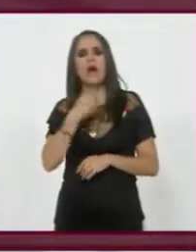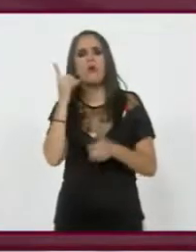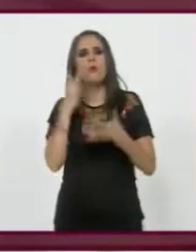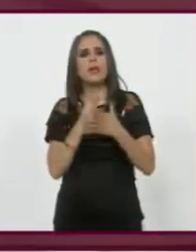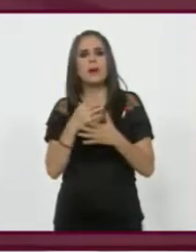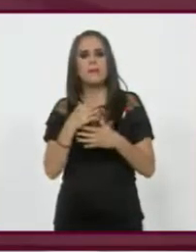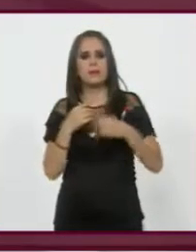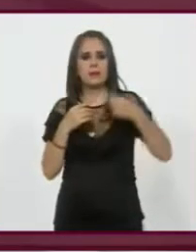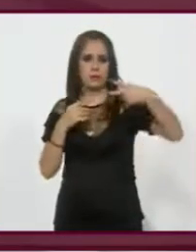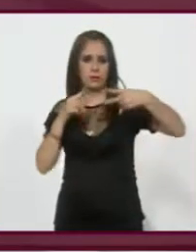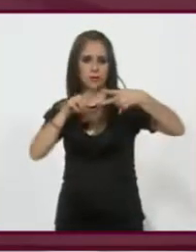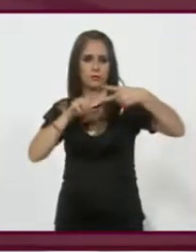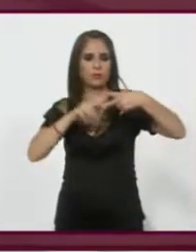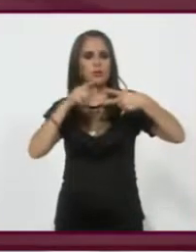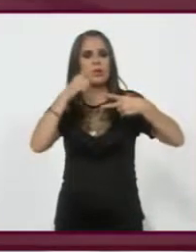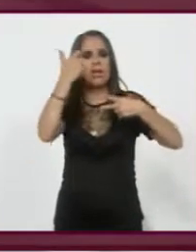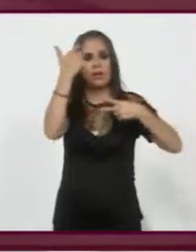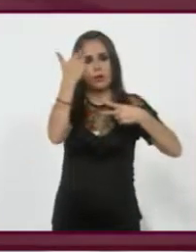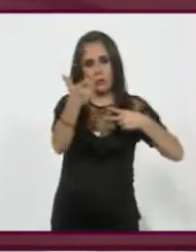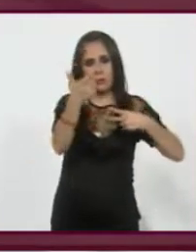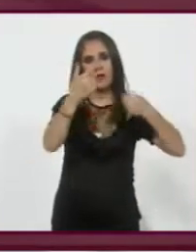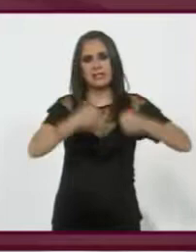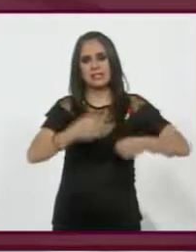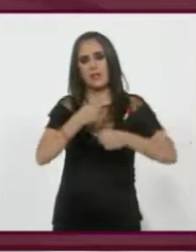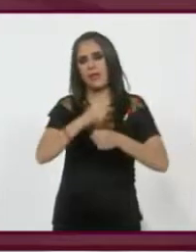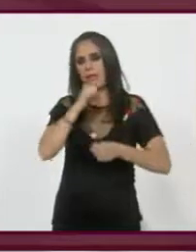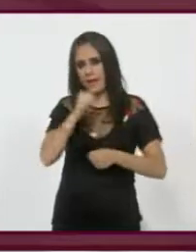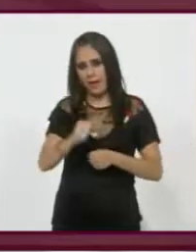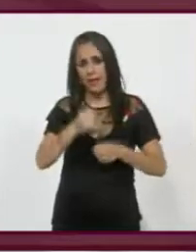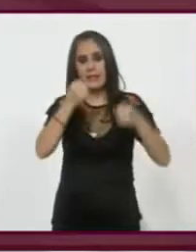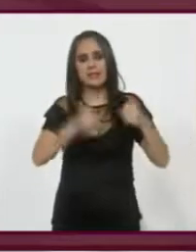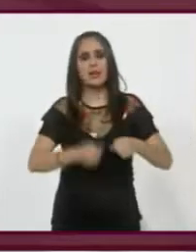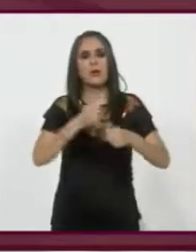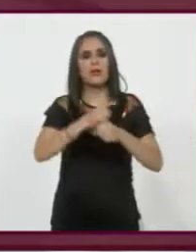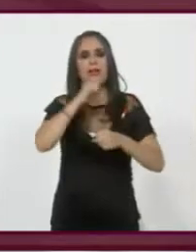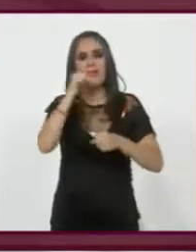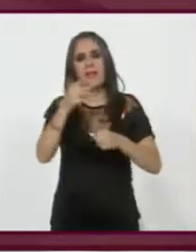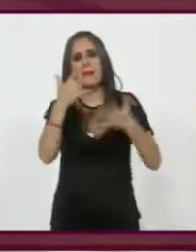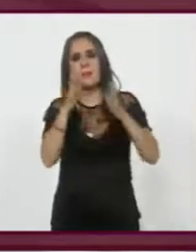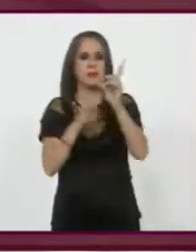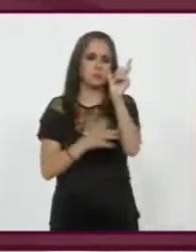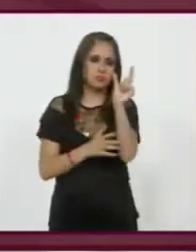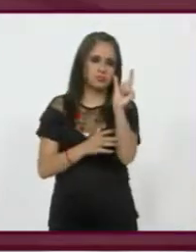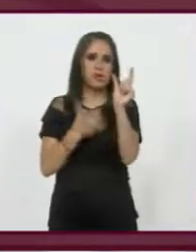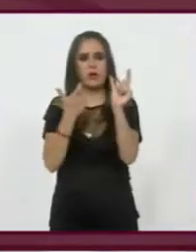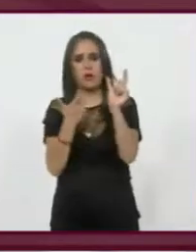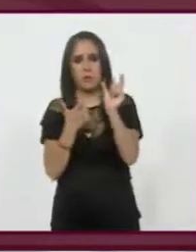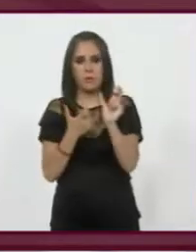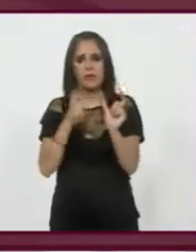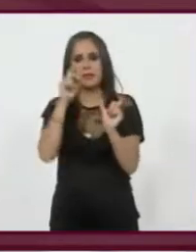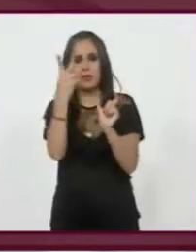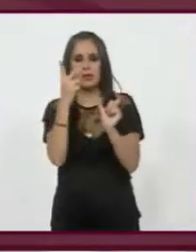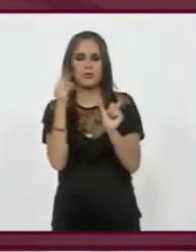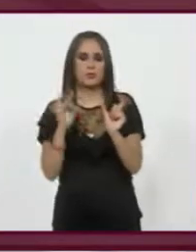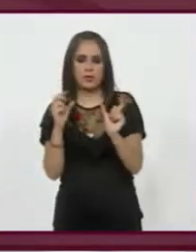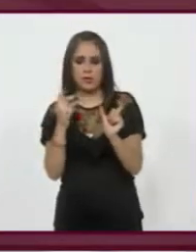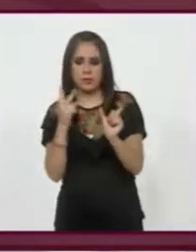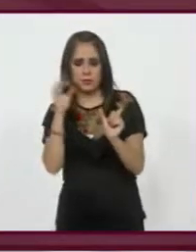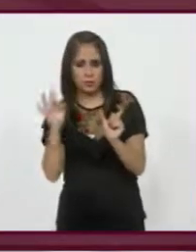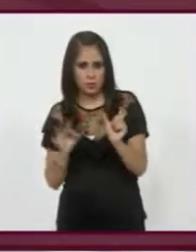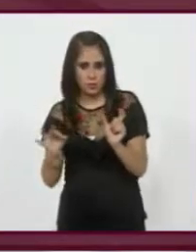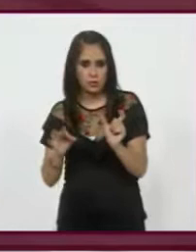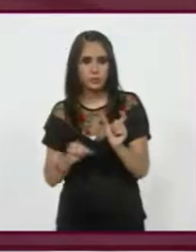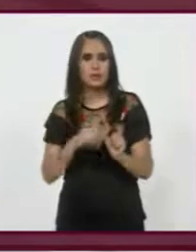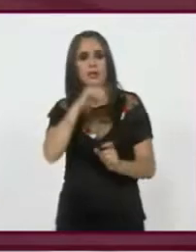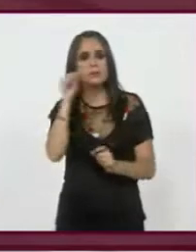indicadores, inseguridad de economía, inseguridad estaba ligeramente por arriba de la economía, ambos 32%. A